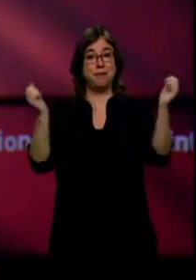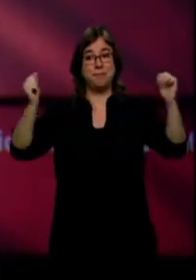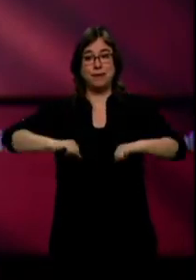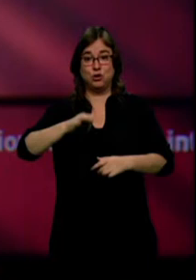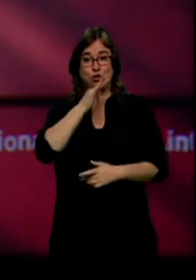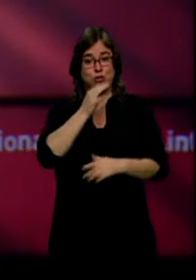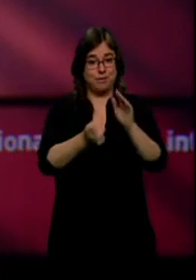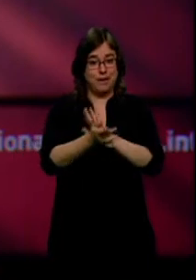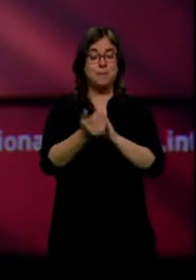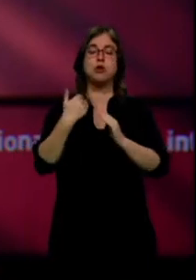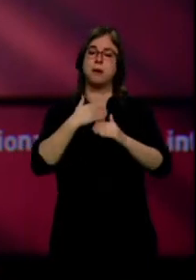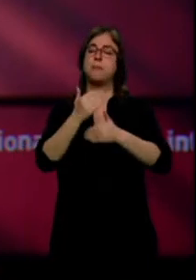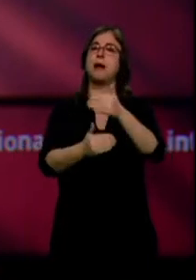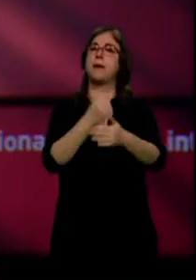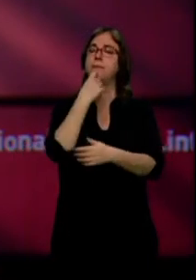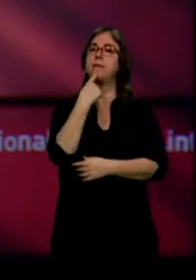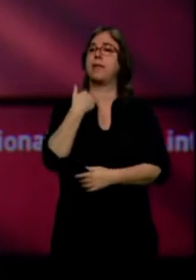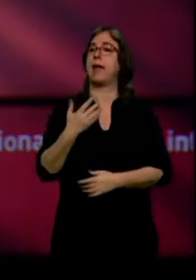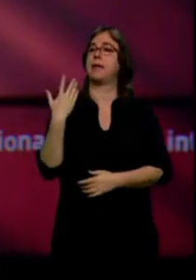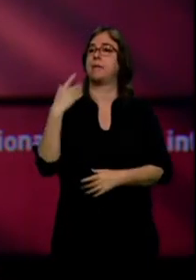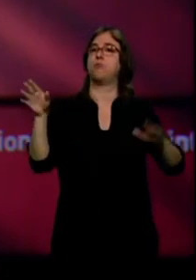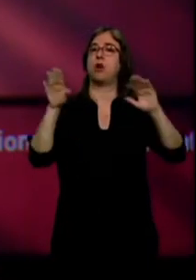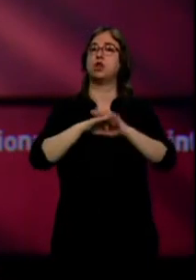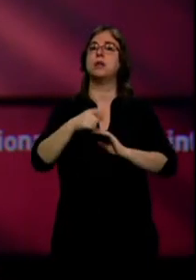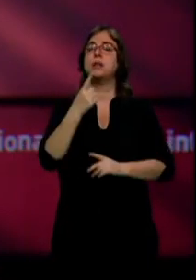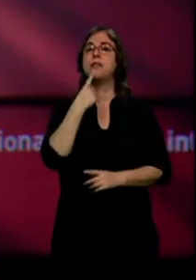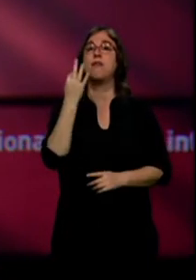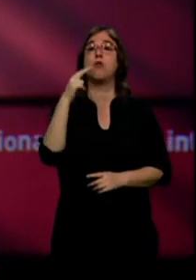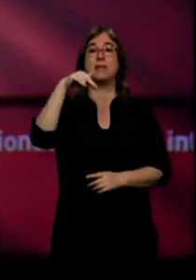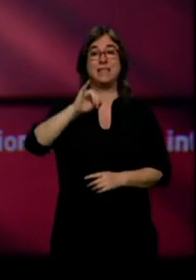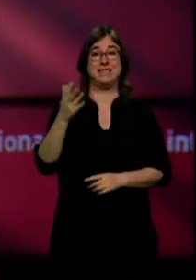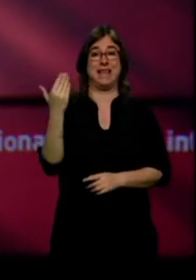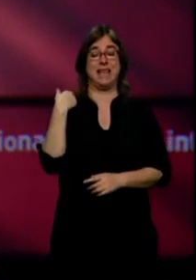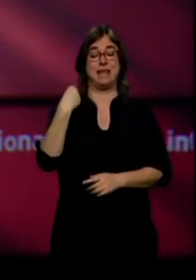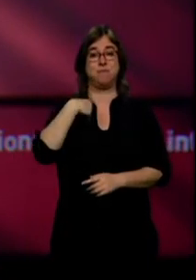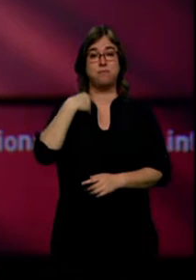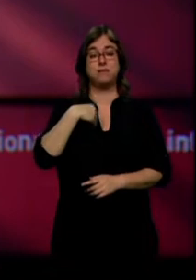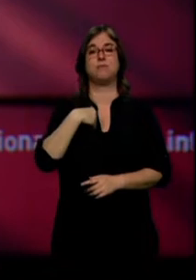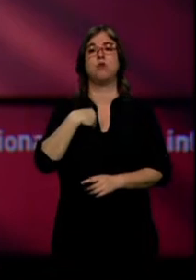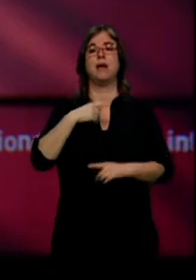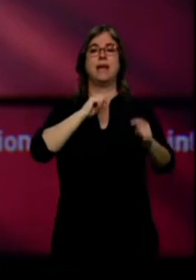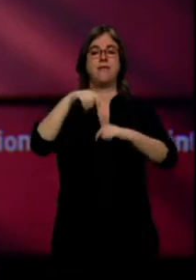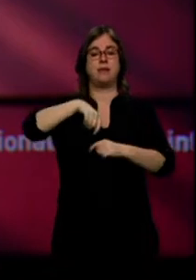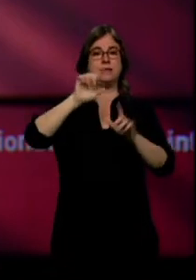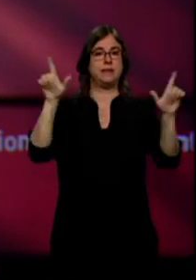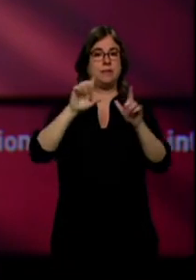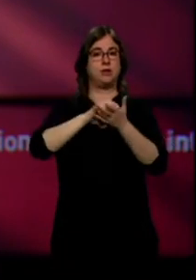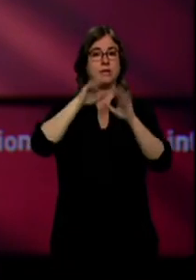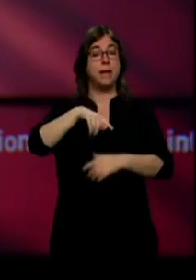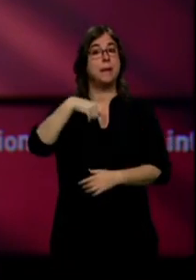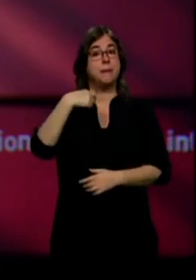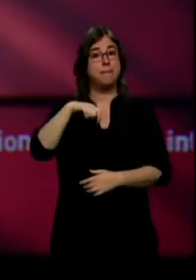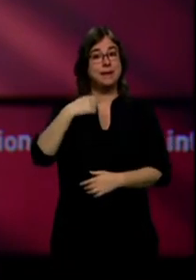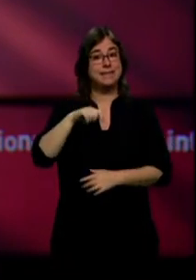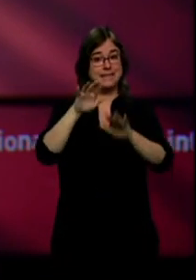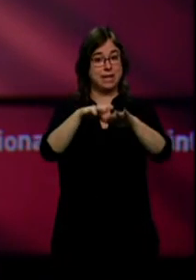camino. Nos lo confirmaba anoche Luis Fuentes en una entrevista a Castilla y León Televisión. El presidente de las Cortes asegura que a finales de esta